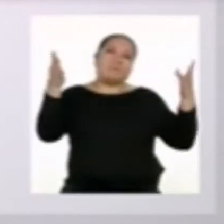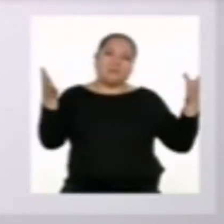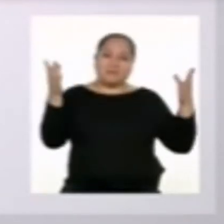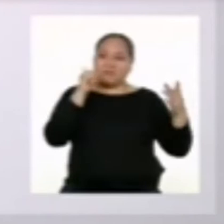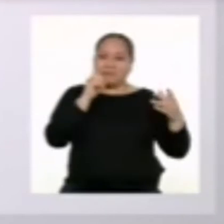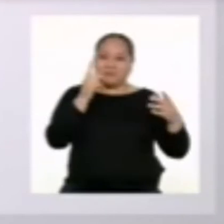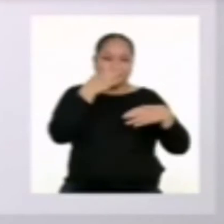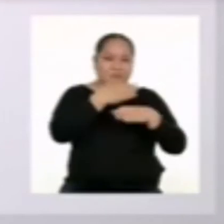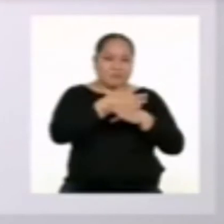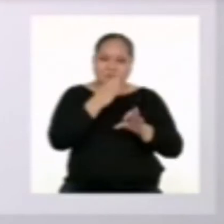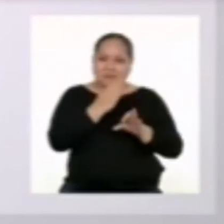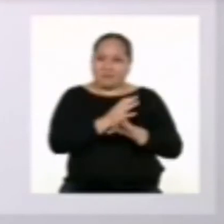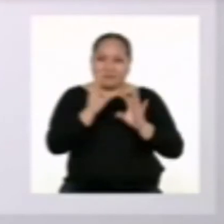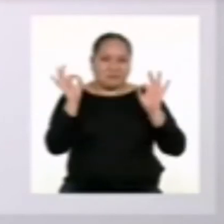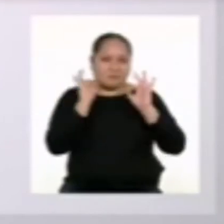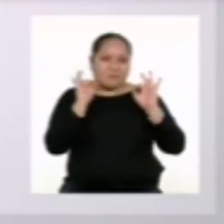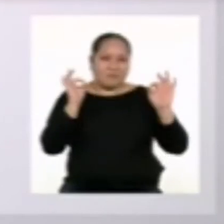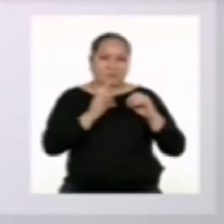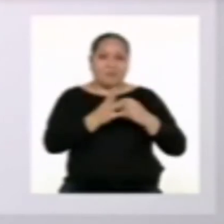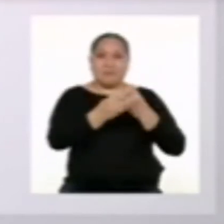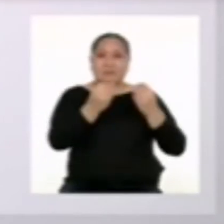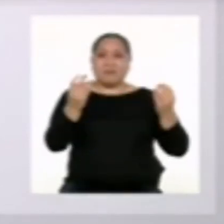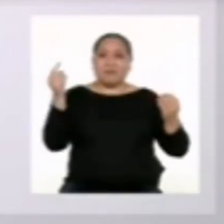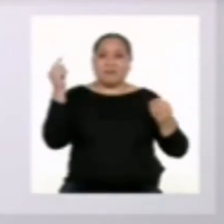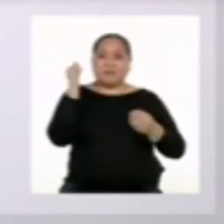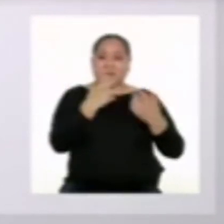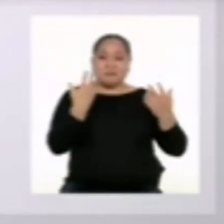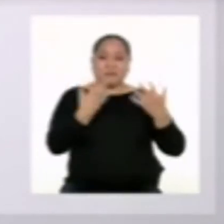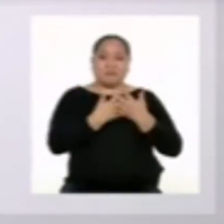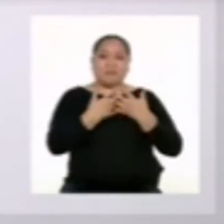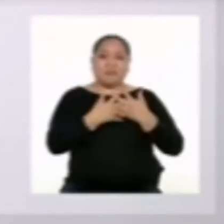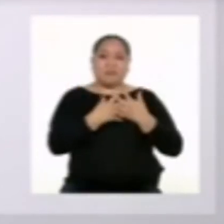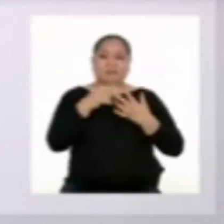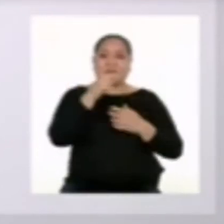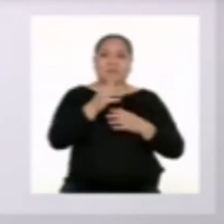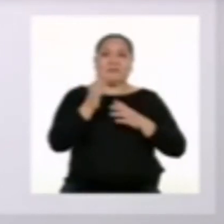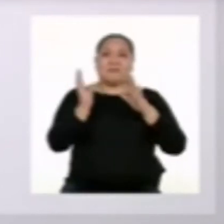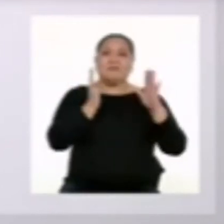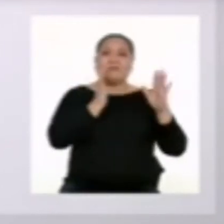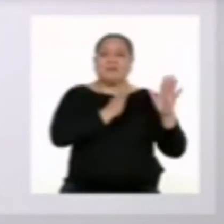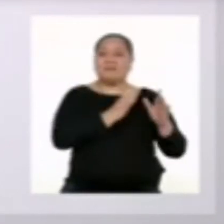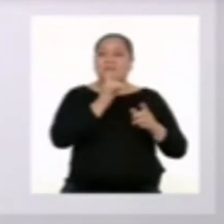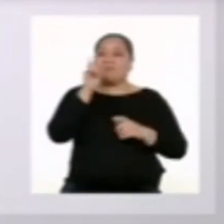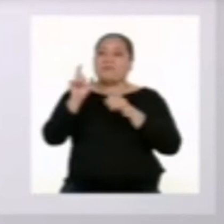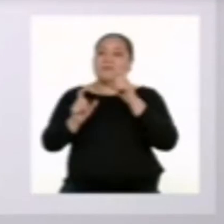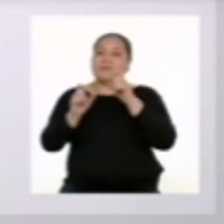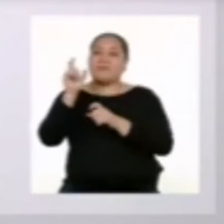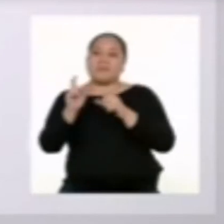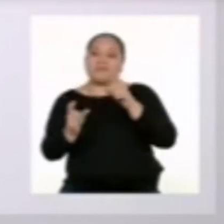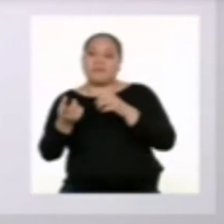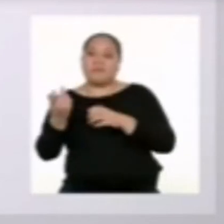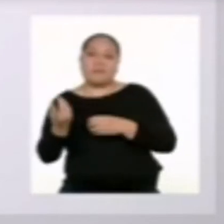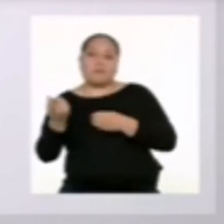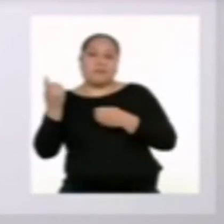tipo ni formalidades. Mucho de eso tiene que ver con que es hecho por seguidores de un movimiento cultural o